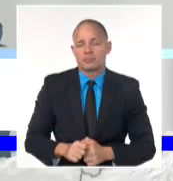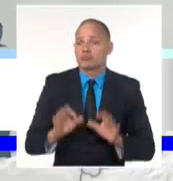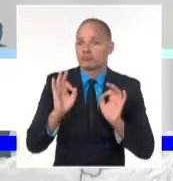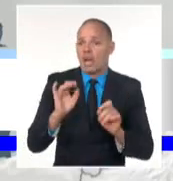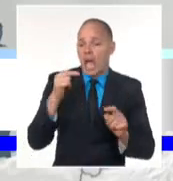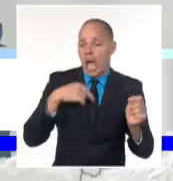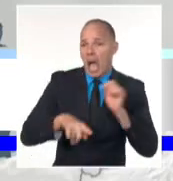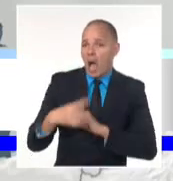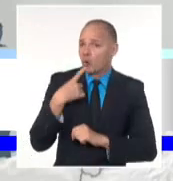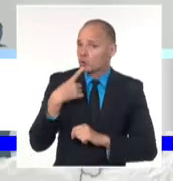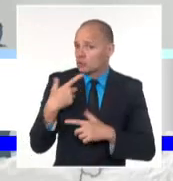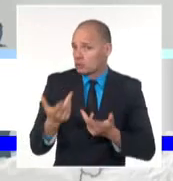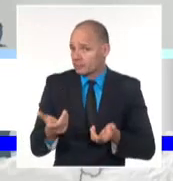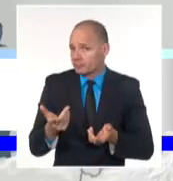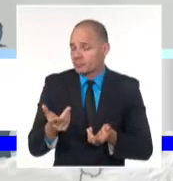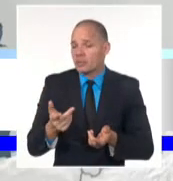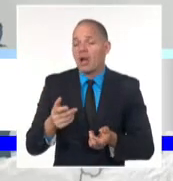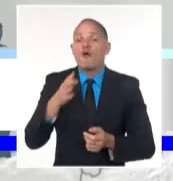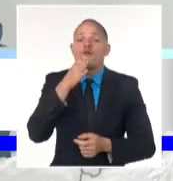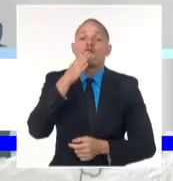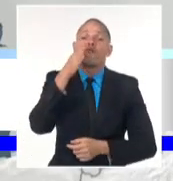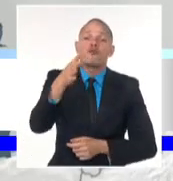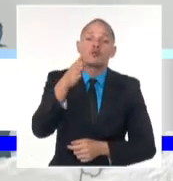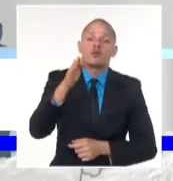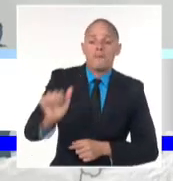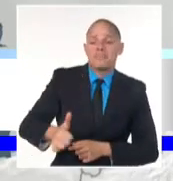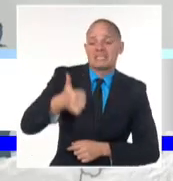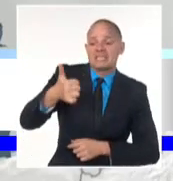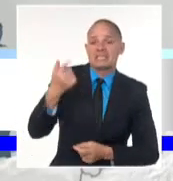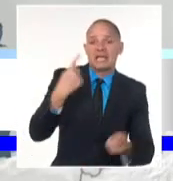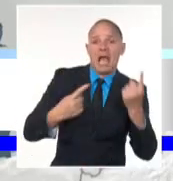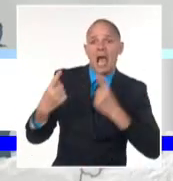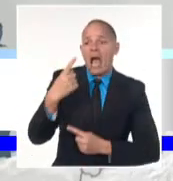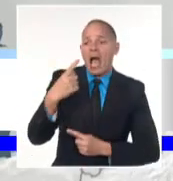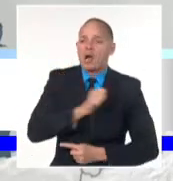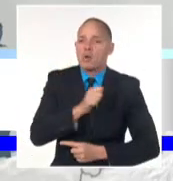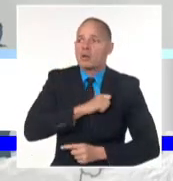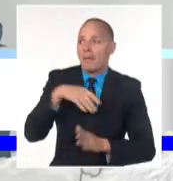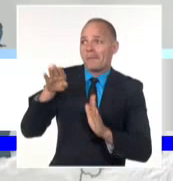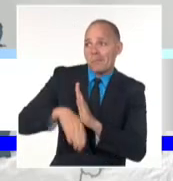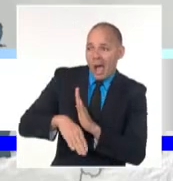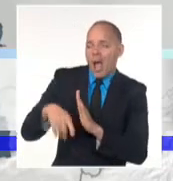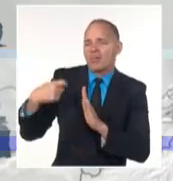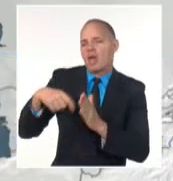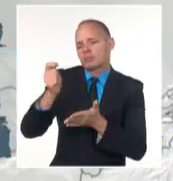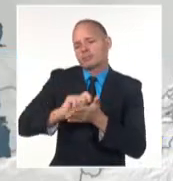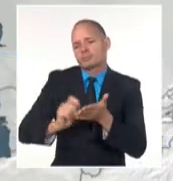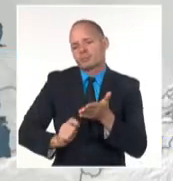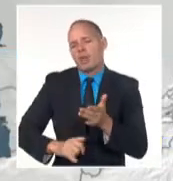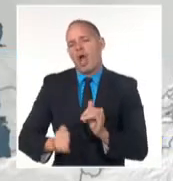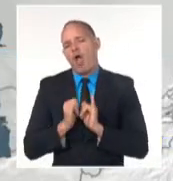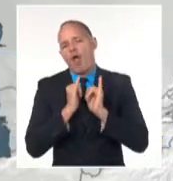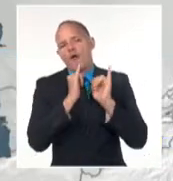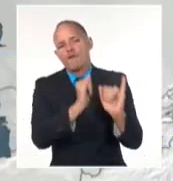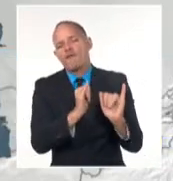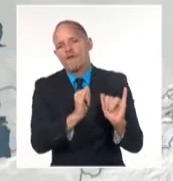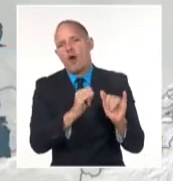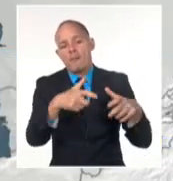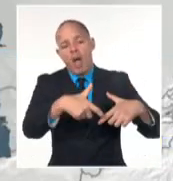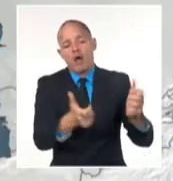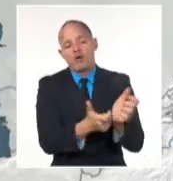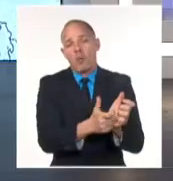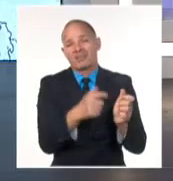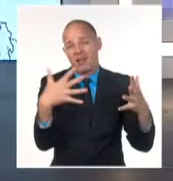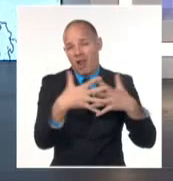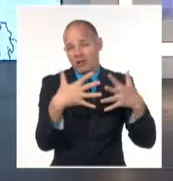cualquier mandatario estadounidense deberá notificar por escrito al Comité de Relaciones Exteriores con 180 días de anticipación su